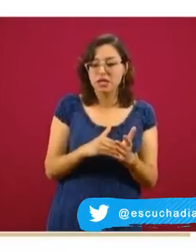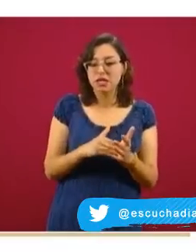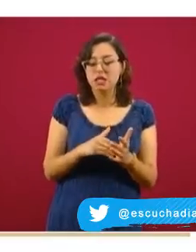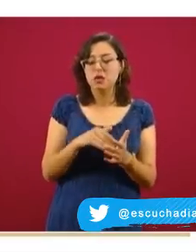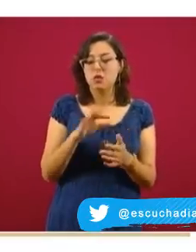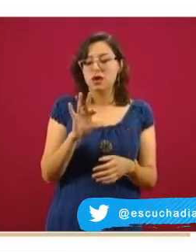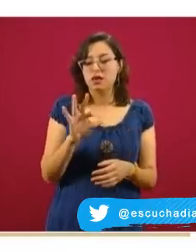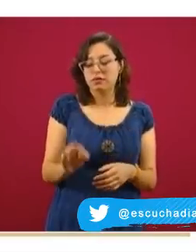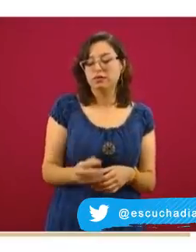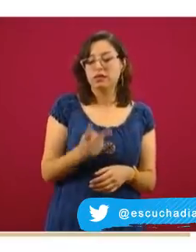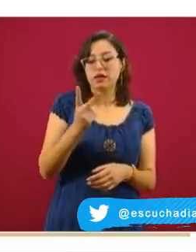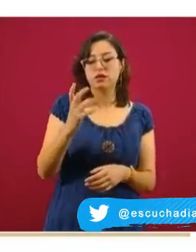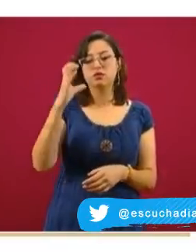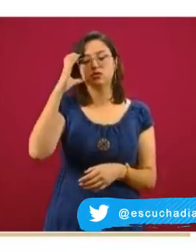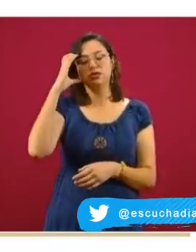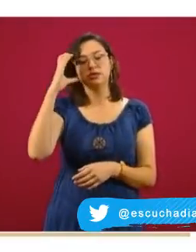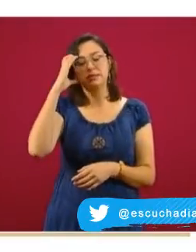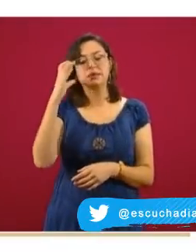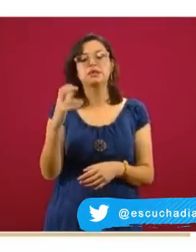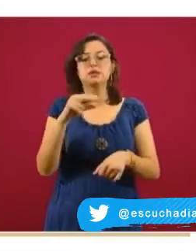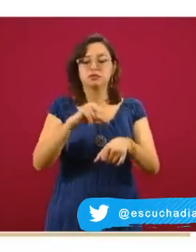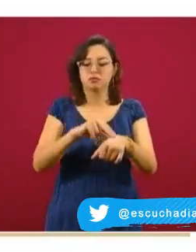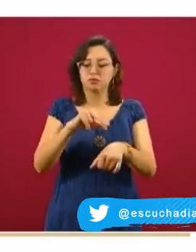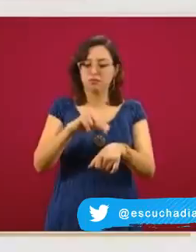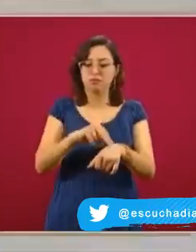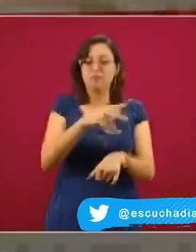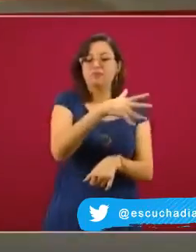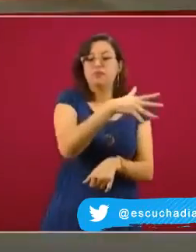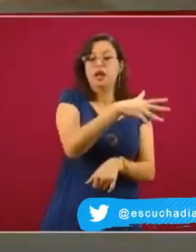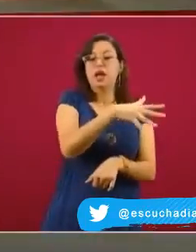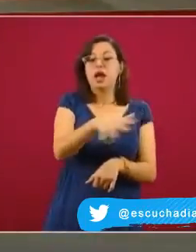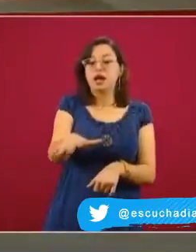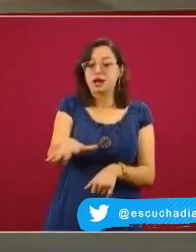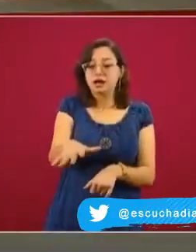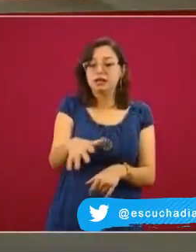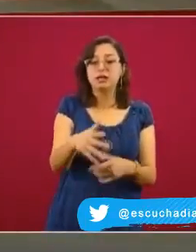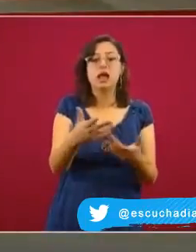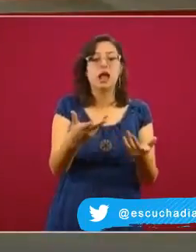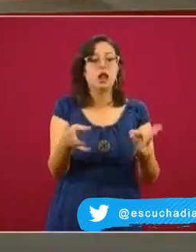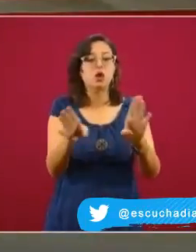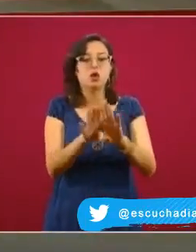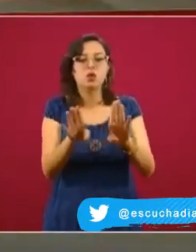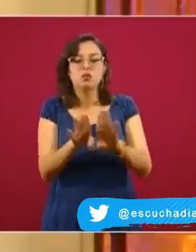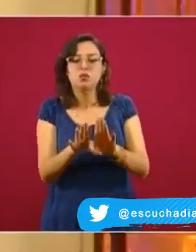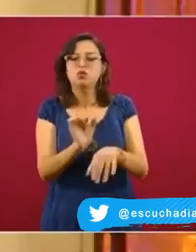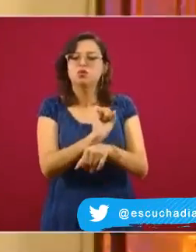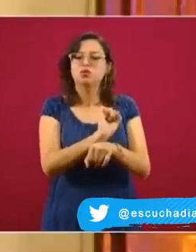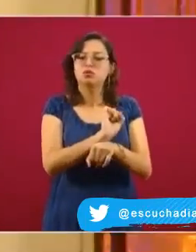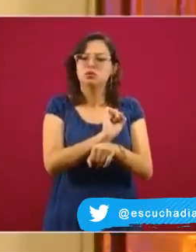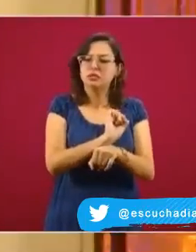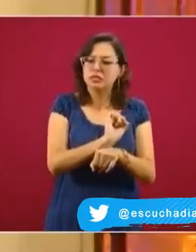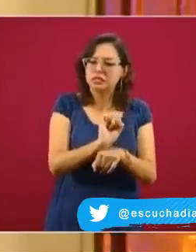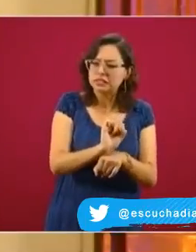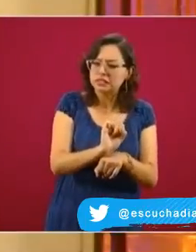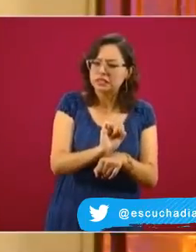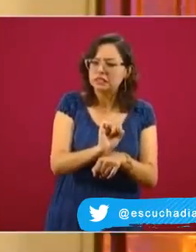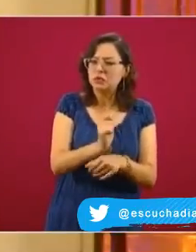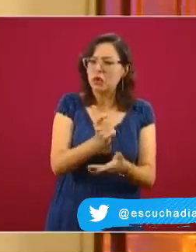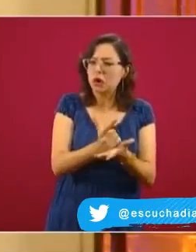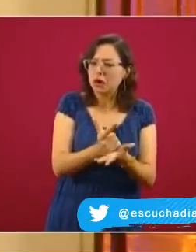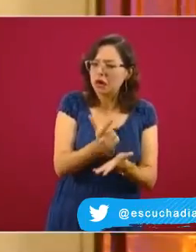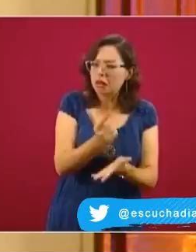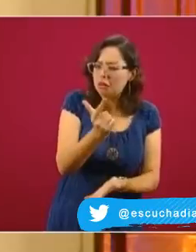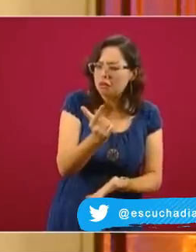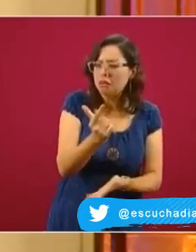decir, para pacientes con IRAJ sospechosos de COVID-19 con algún signo de alarma, con algún nivel de